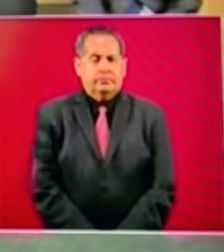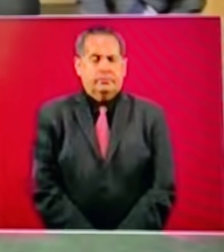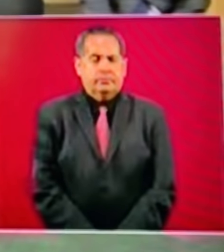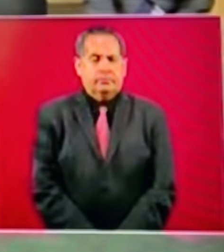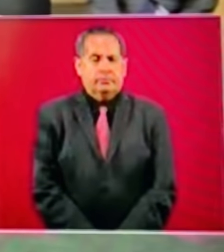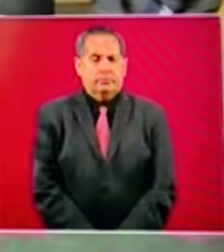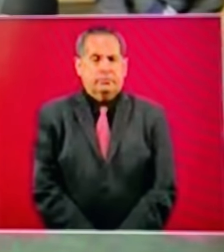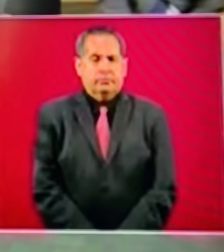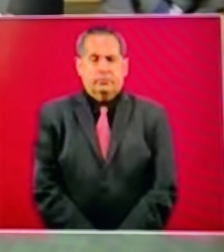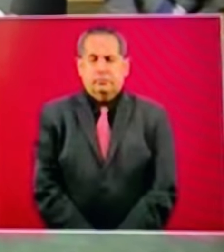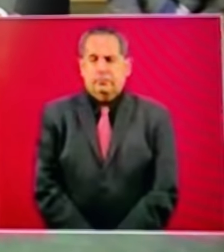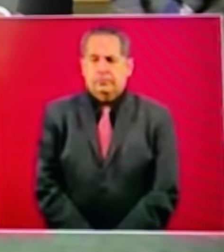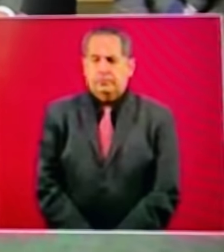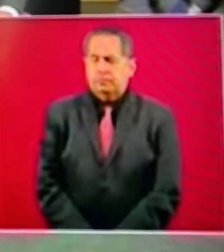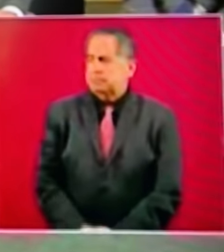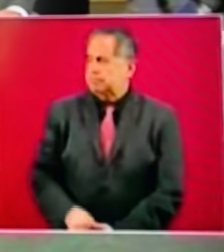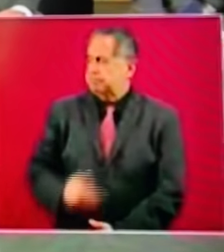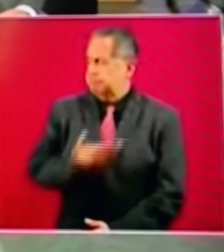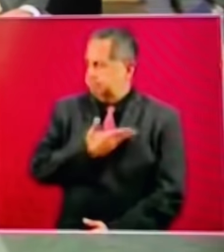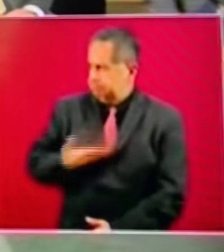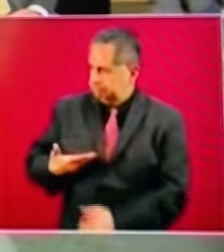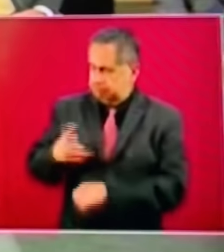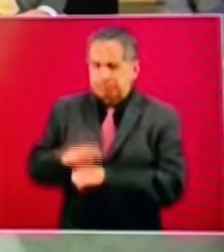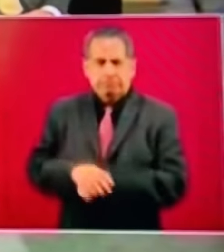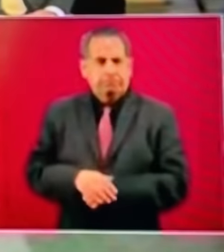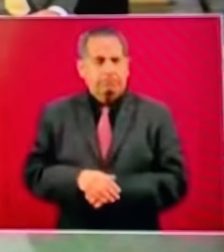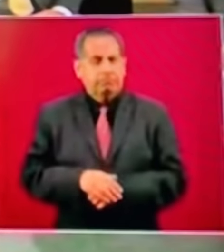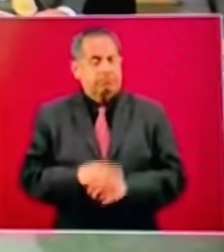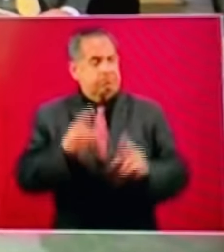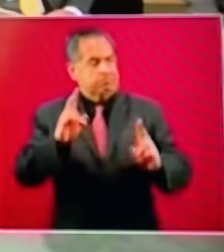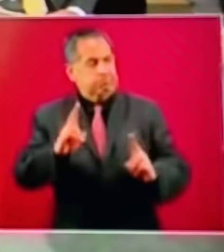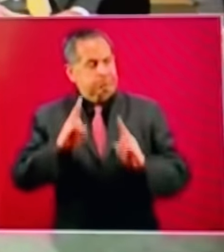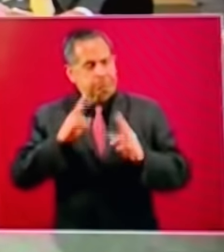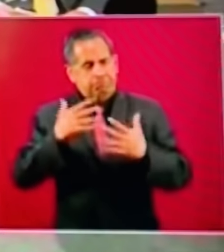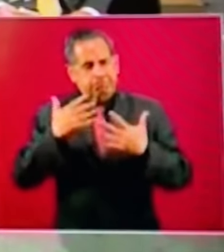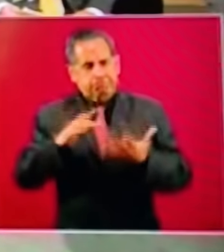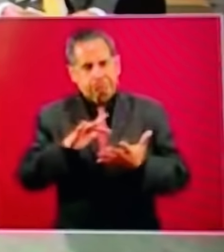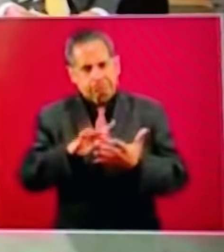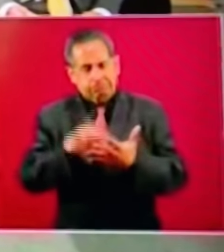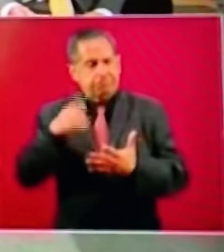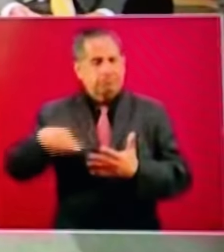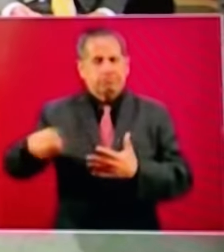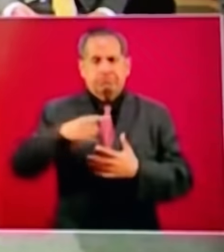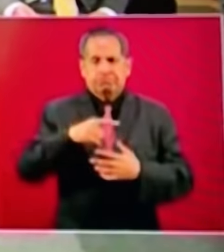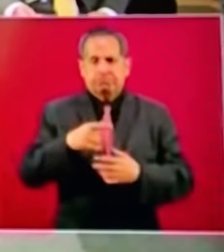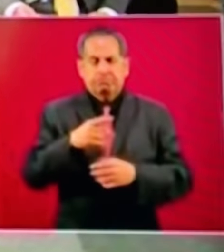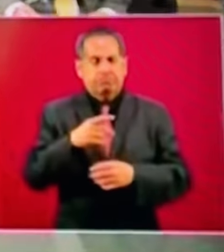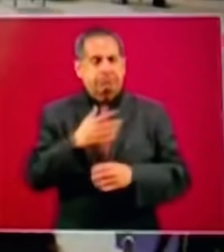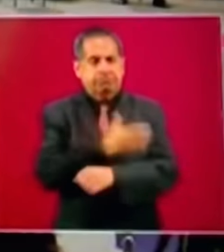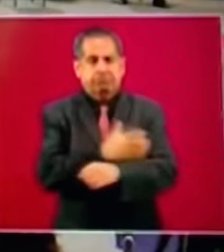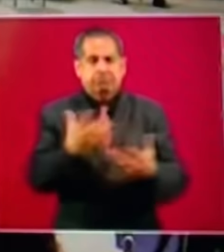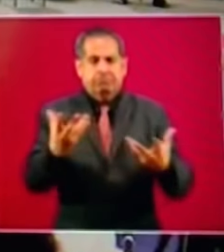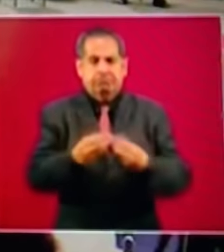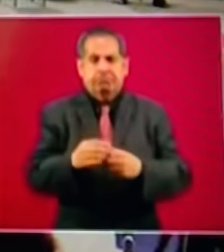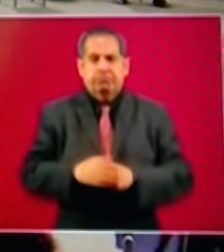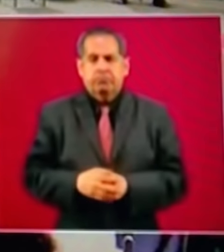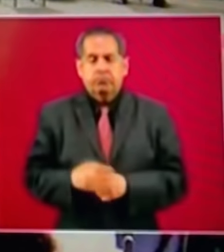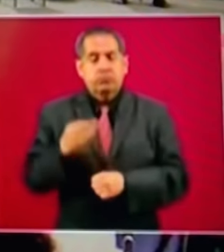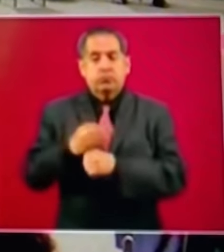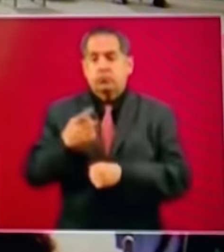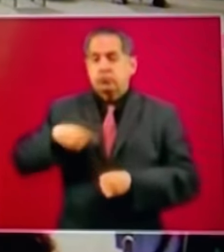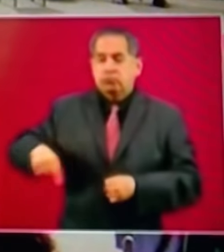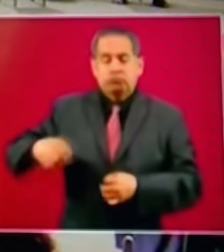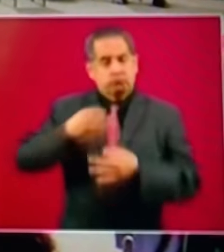es un honor estar aquí con todos ustedes invitados y compañeros de la prensa el acuerdo que hoy se está